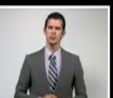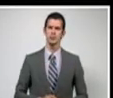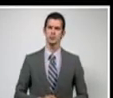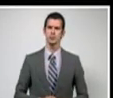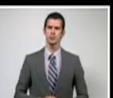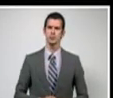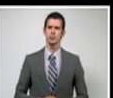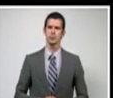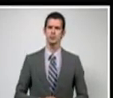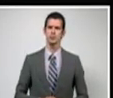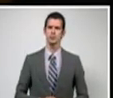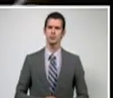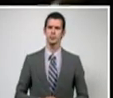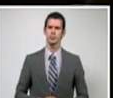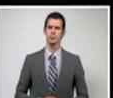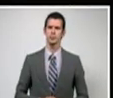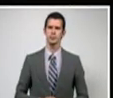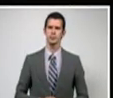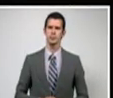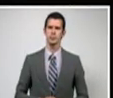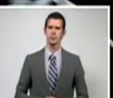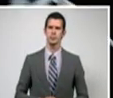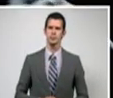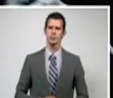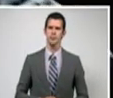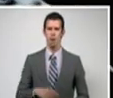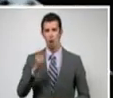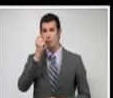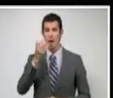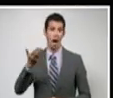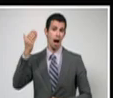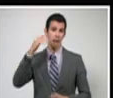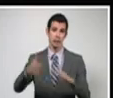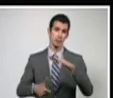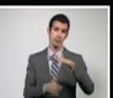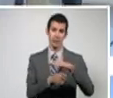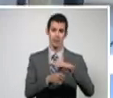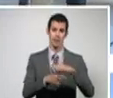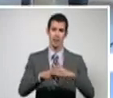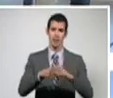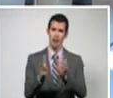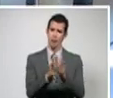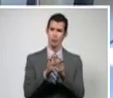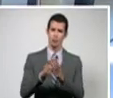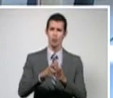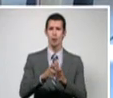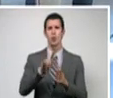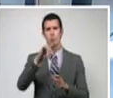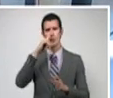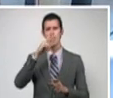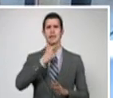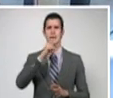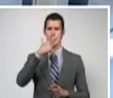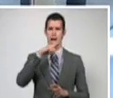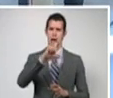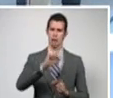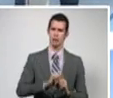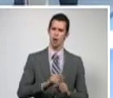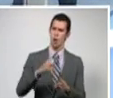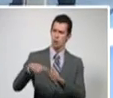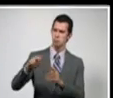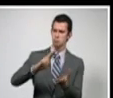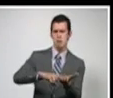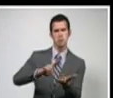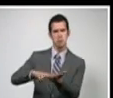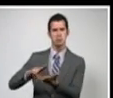presidente de honor de la UNEAC, Miguel Barnett, testigo del acontecimiento, destacadas personalidades de la cultura y jóvenes